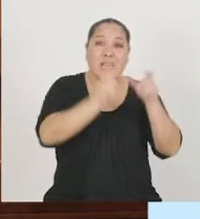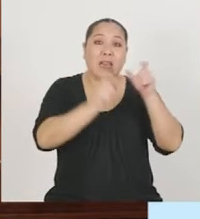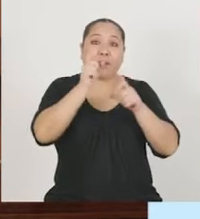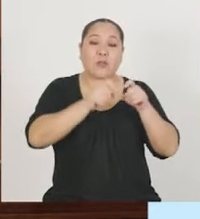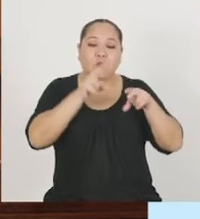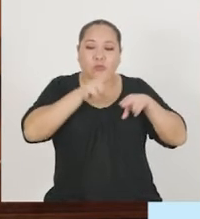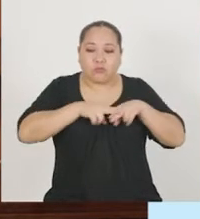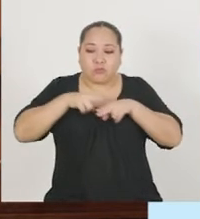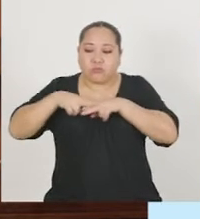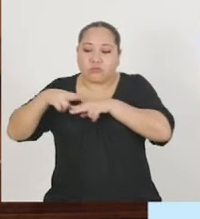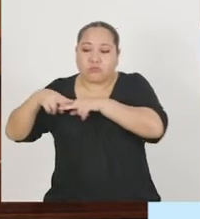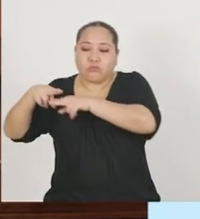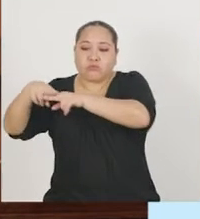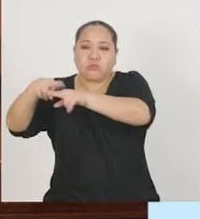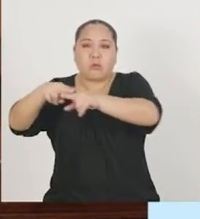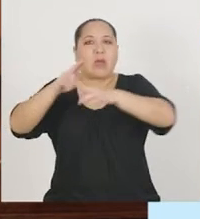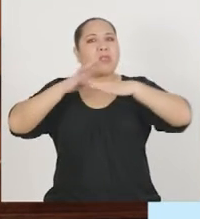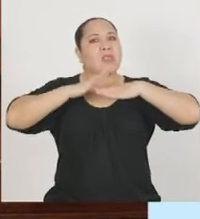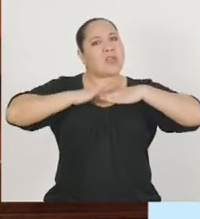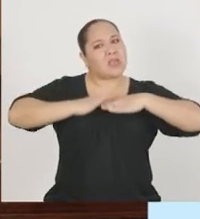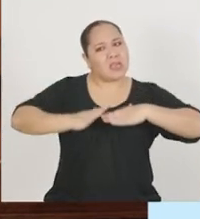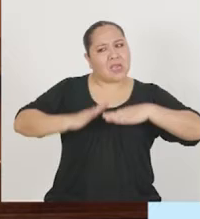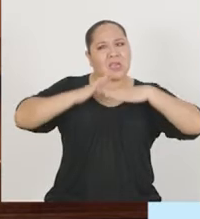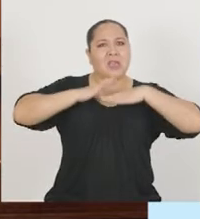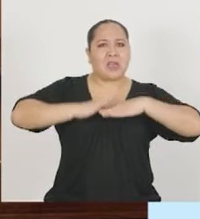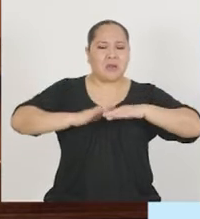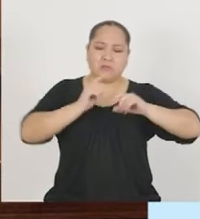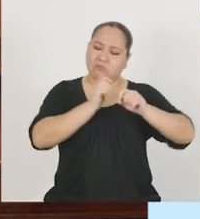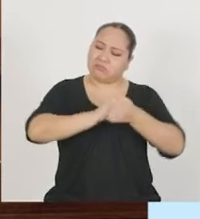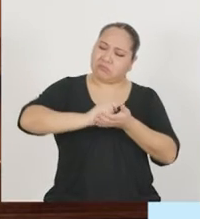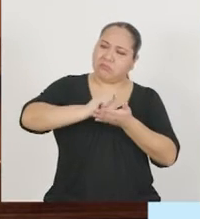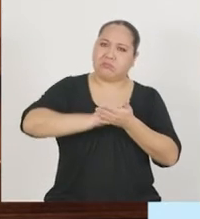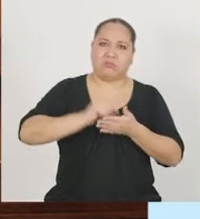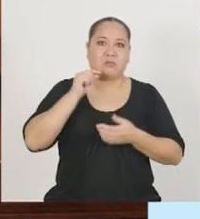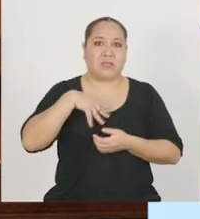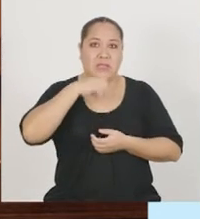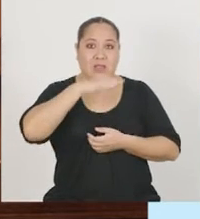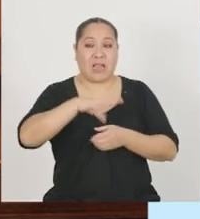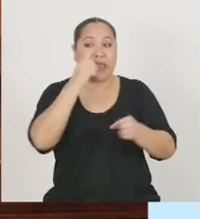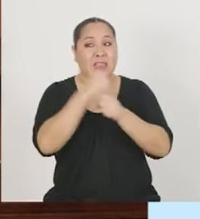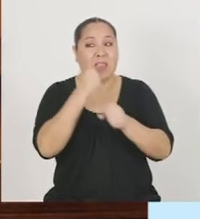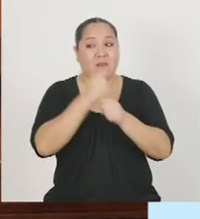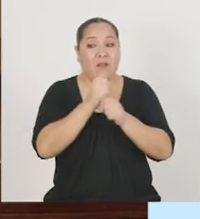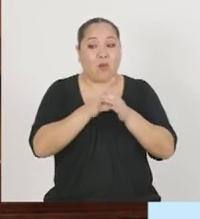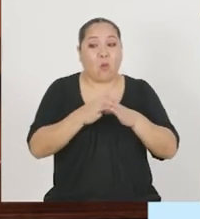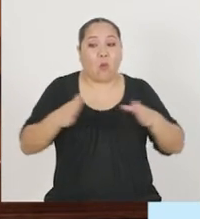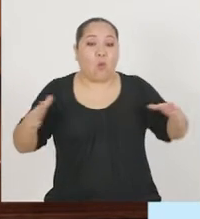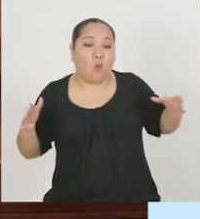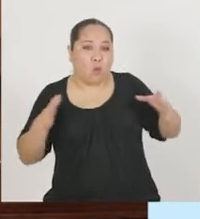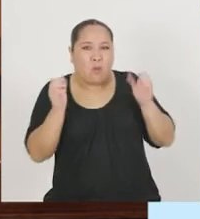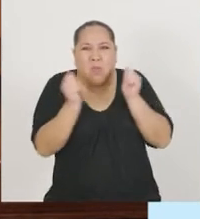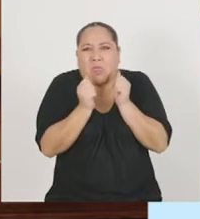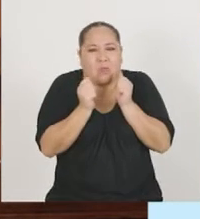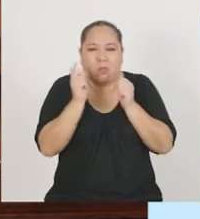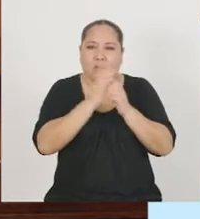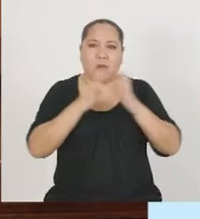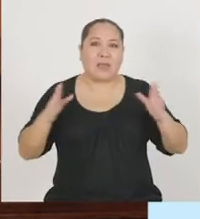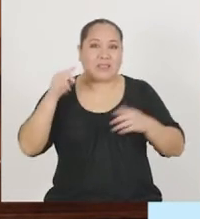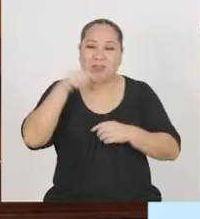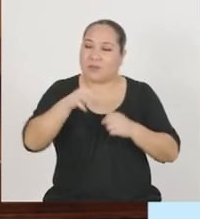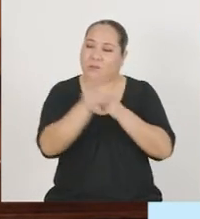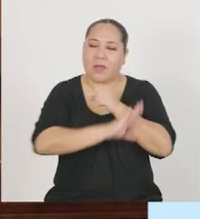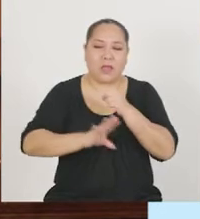que los participantes se sientan cómodos y holgados. Por lo que diremos que trabajar con espacio es